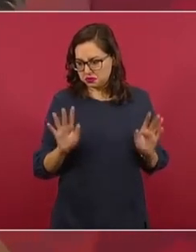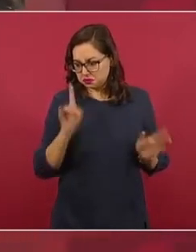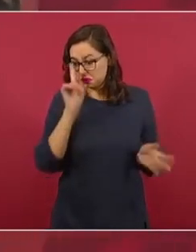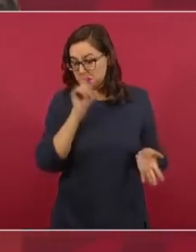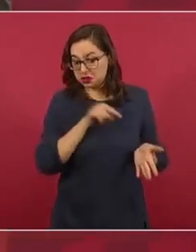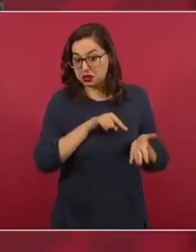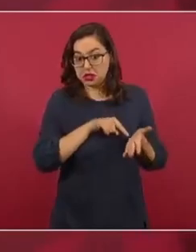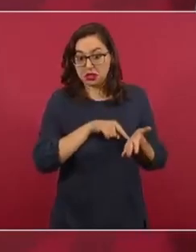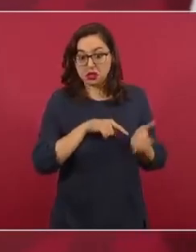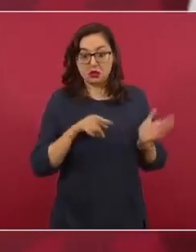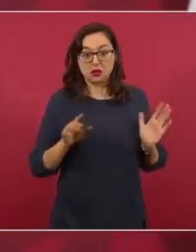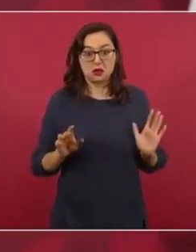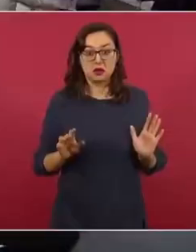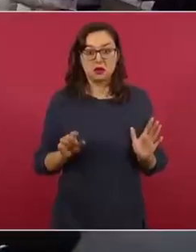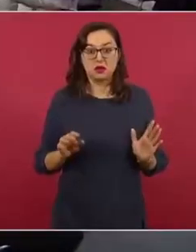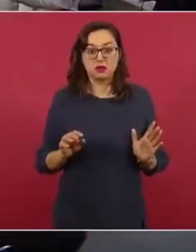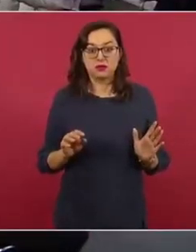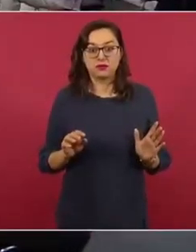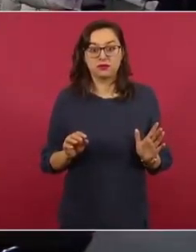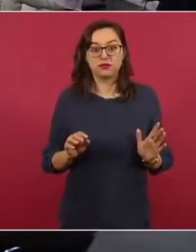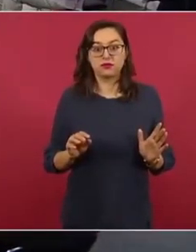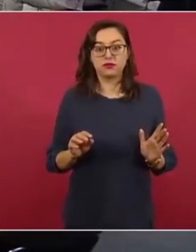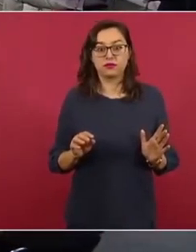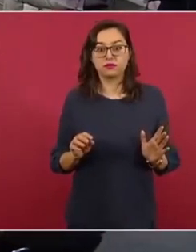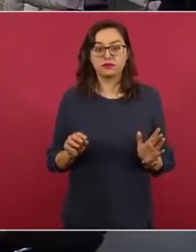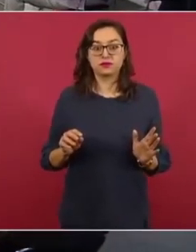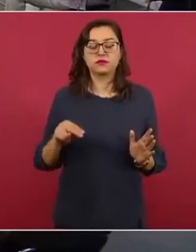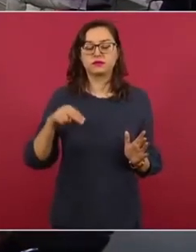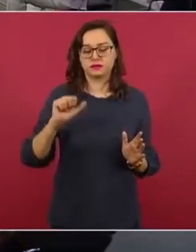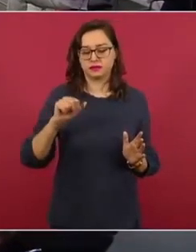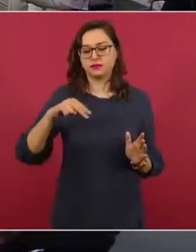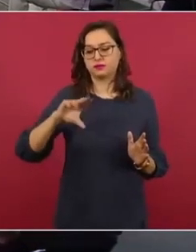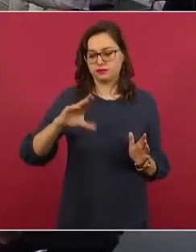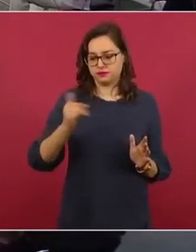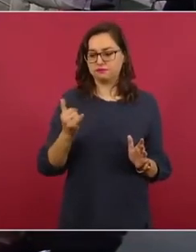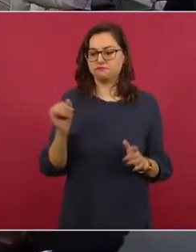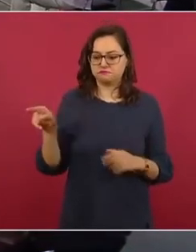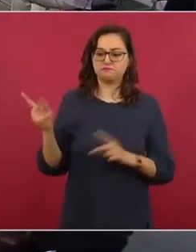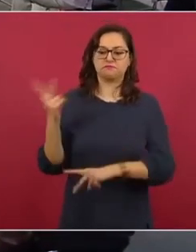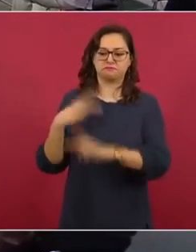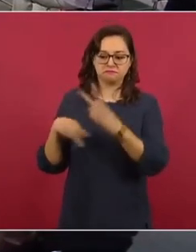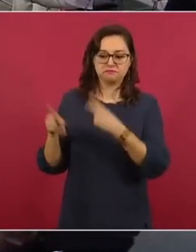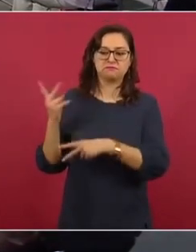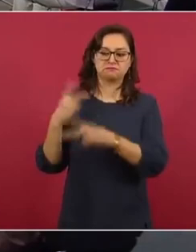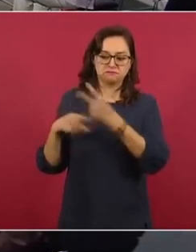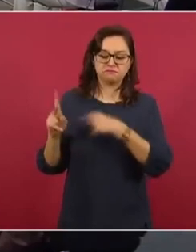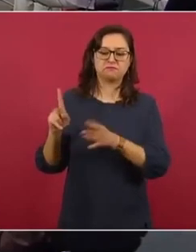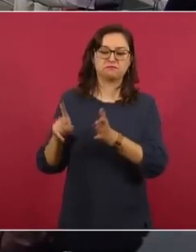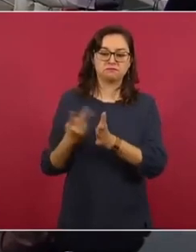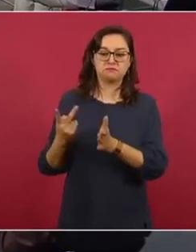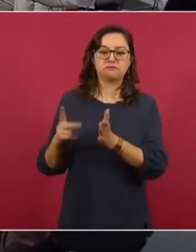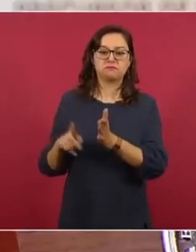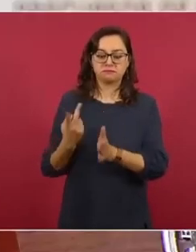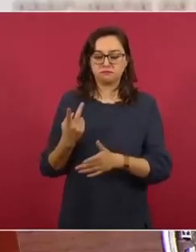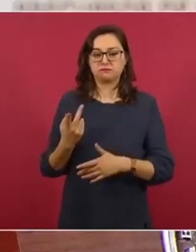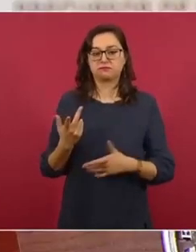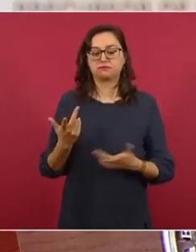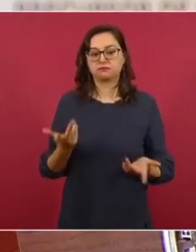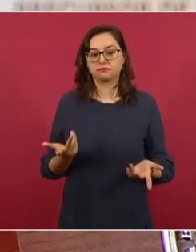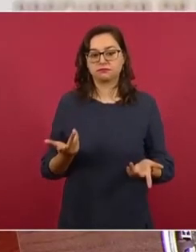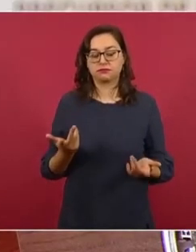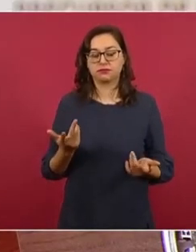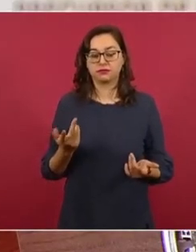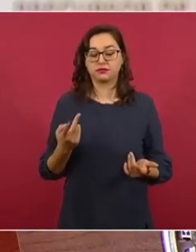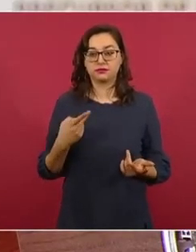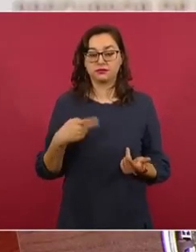A Nancy, sí, porque viene aquí y vienen otros, pero